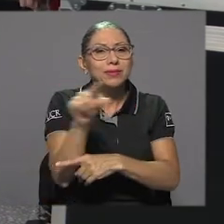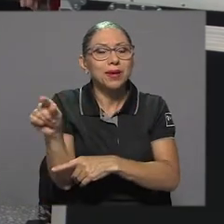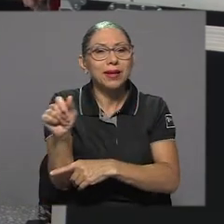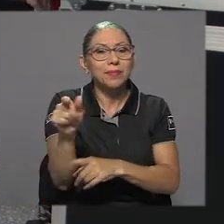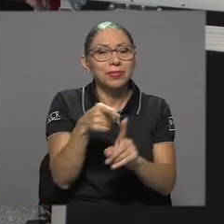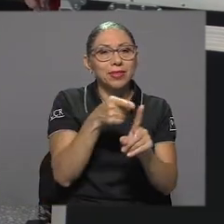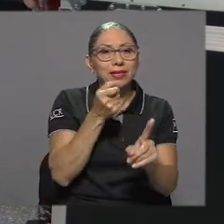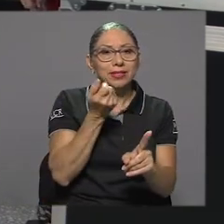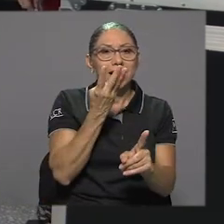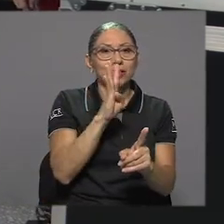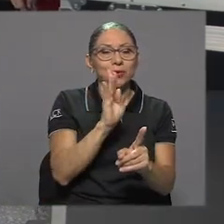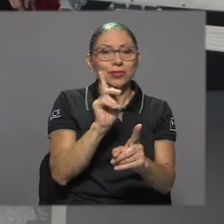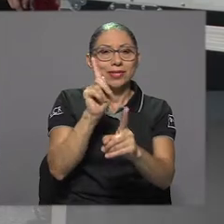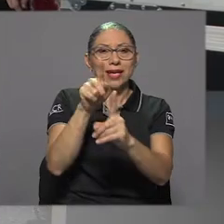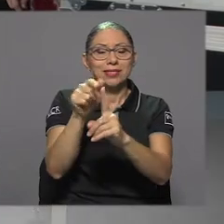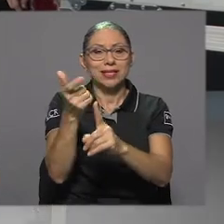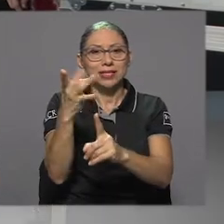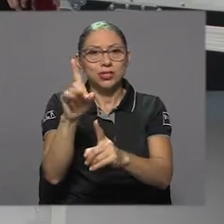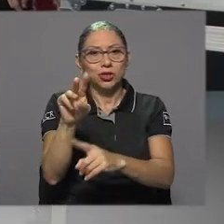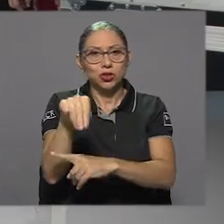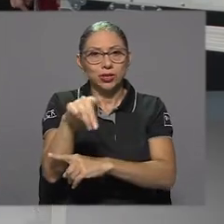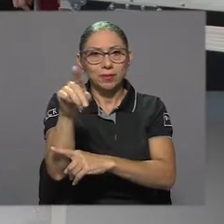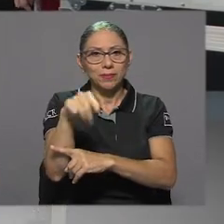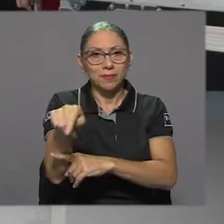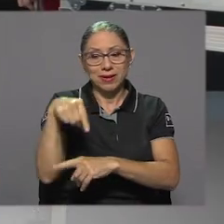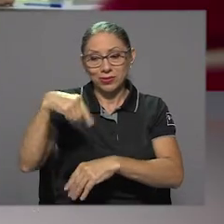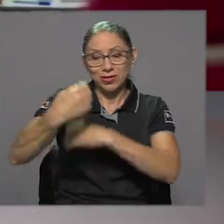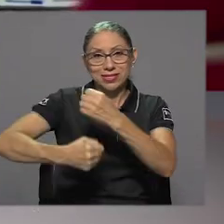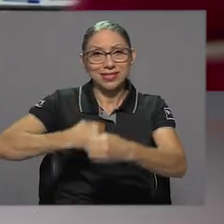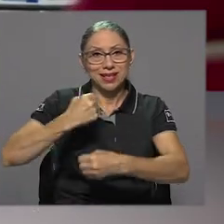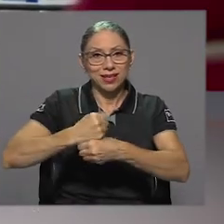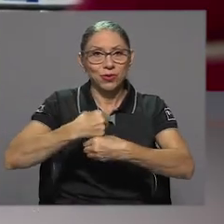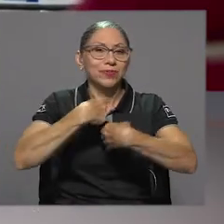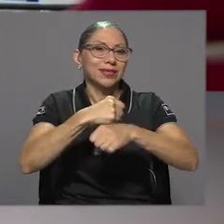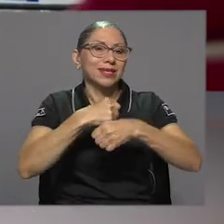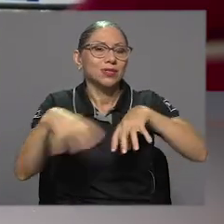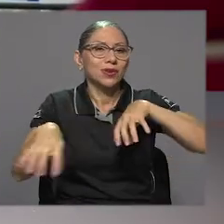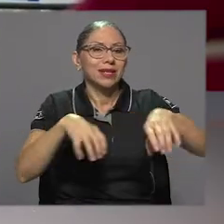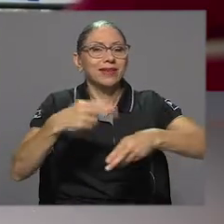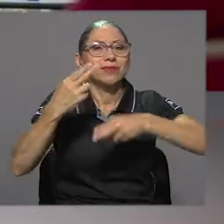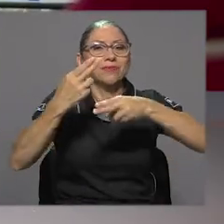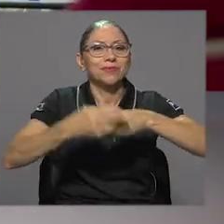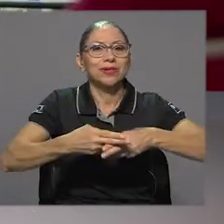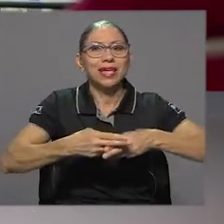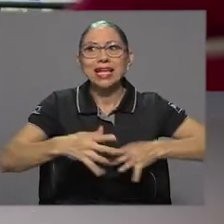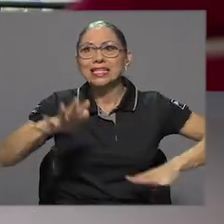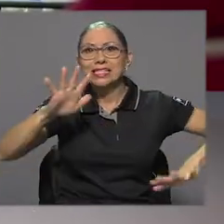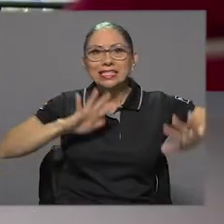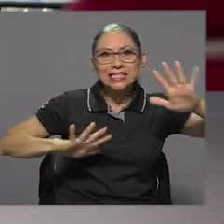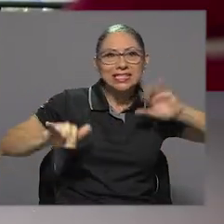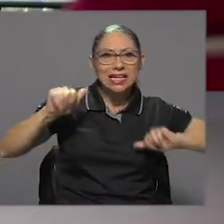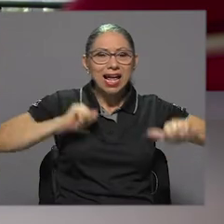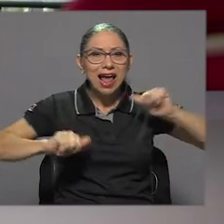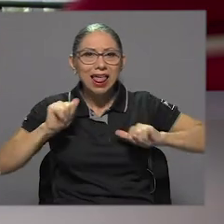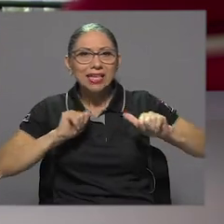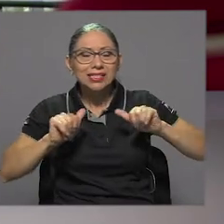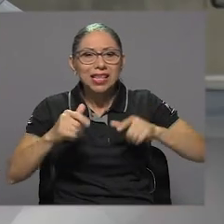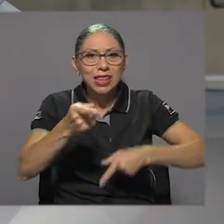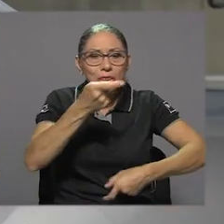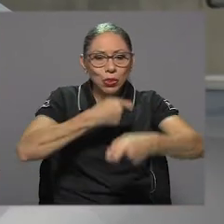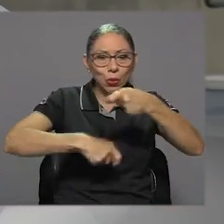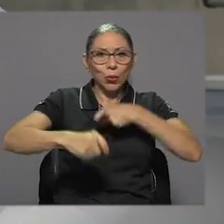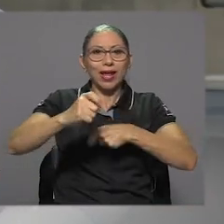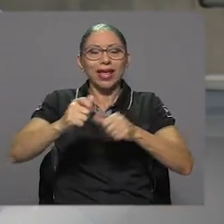Durante la semana del 14 al 18 de marzo de este año se realizó la actividad Charadas y